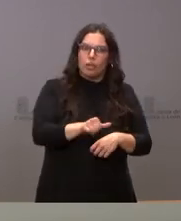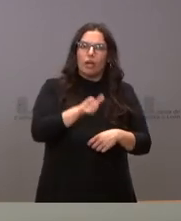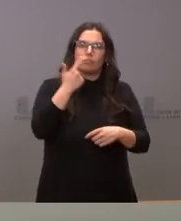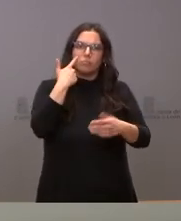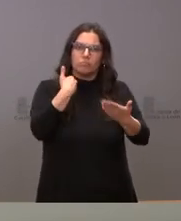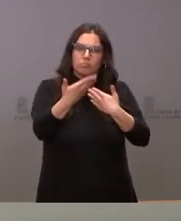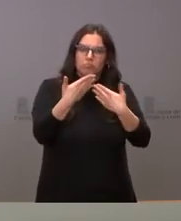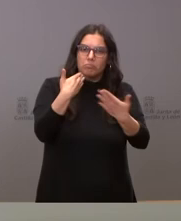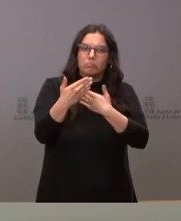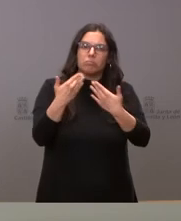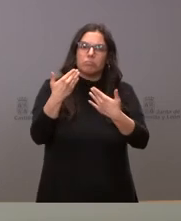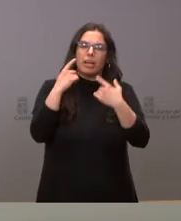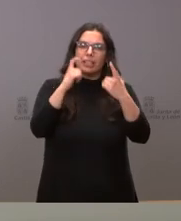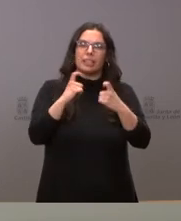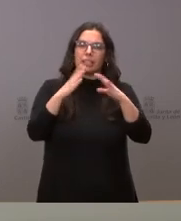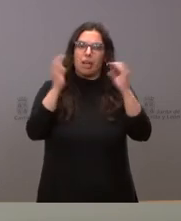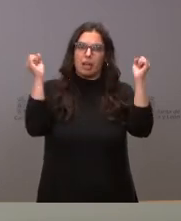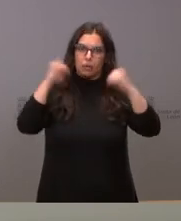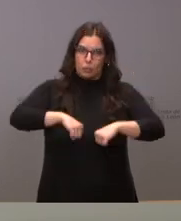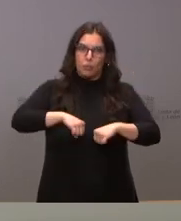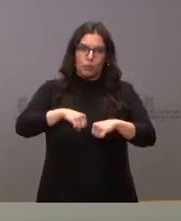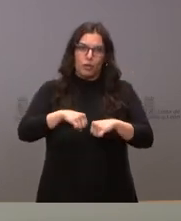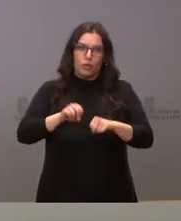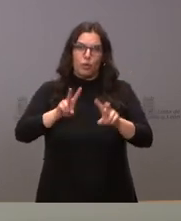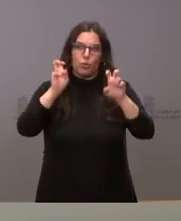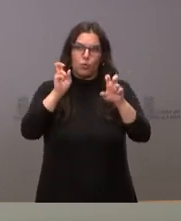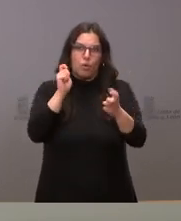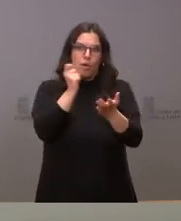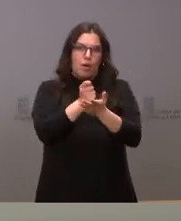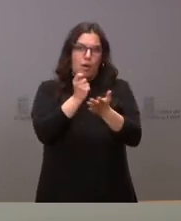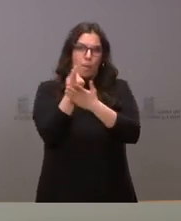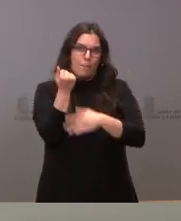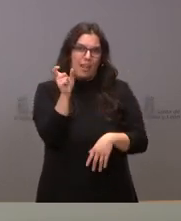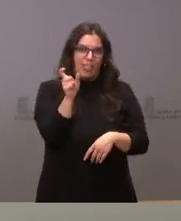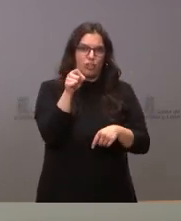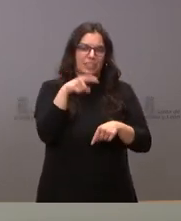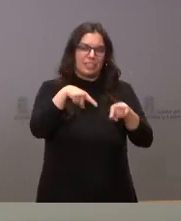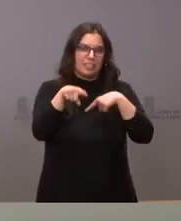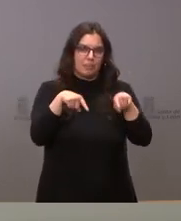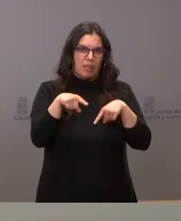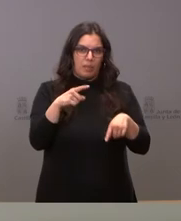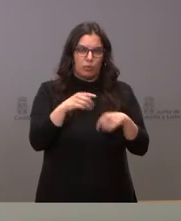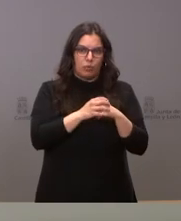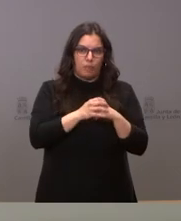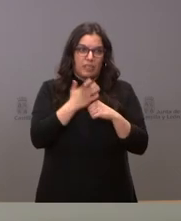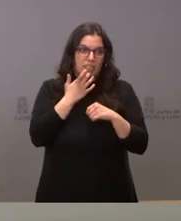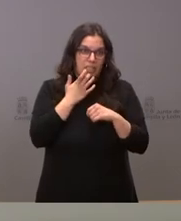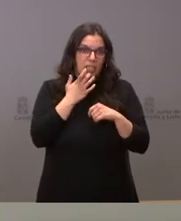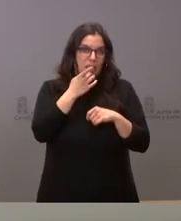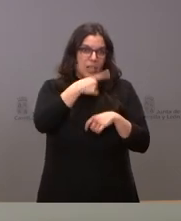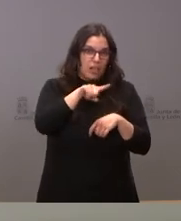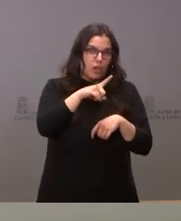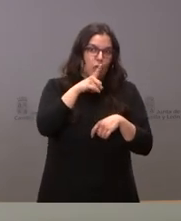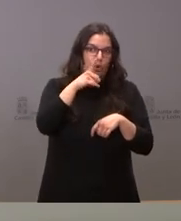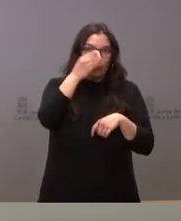como consecuencia de las mismas a intentar acordar una nueva compensación si es que es lo que corresponde y es lo que ellos también